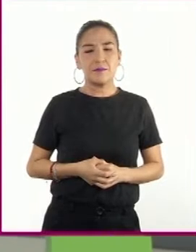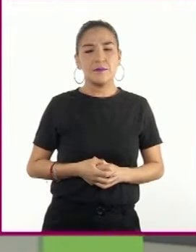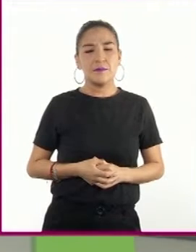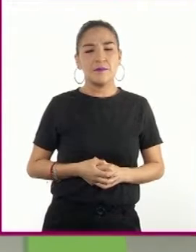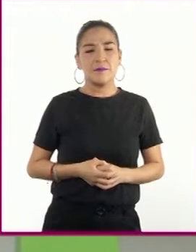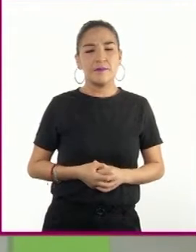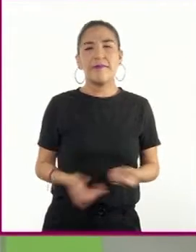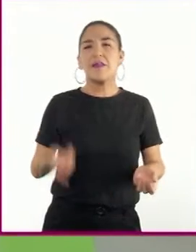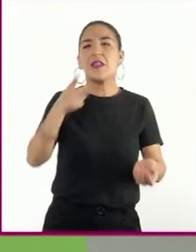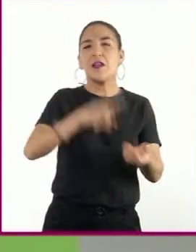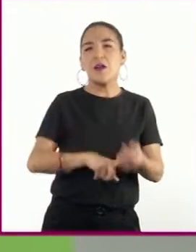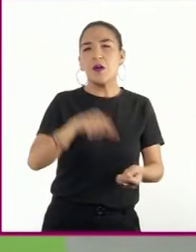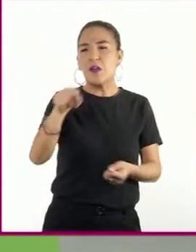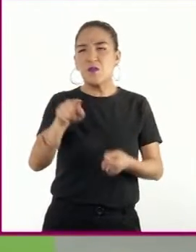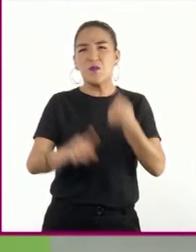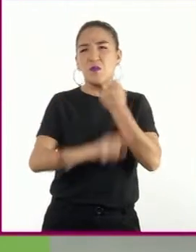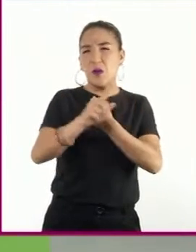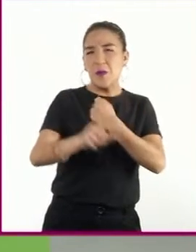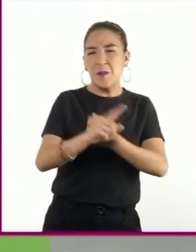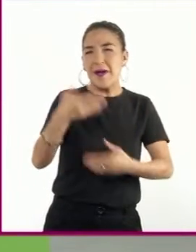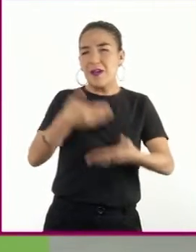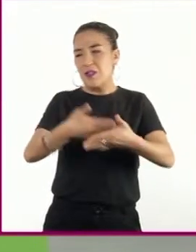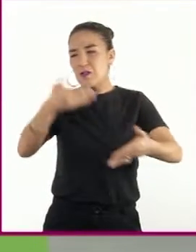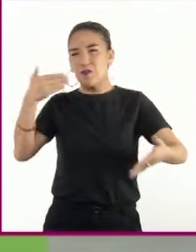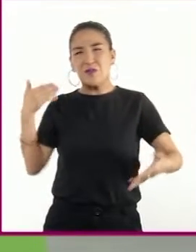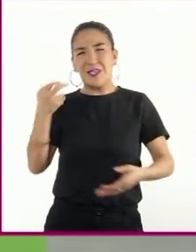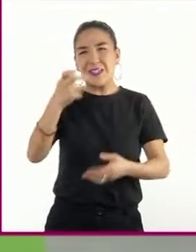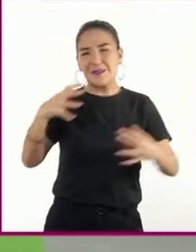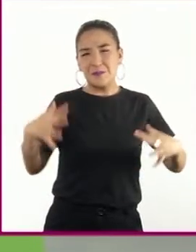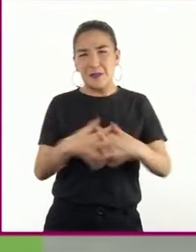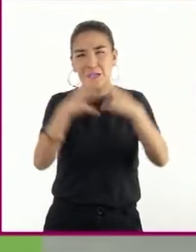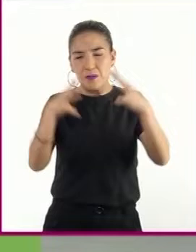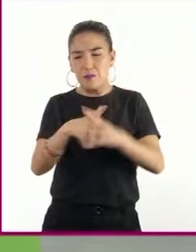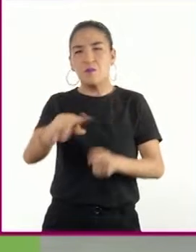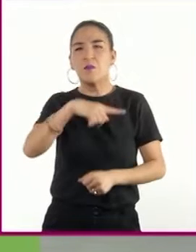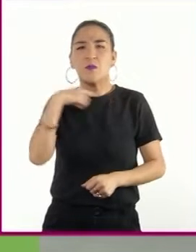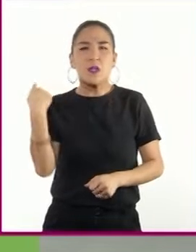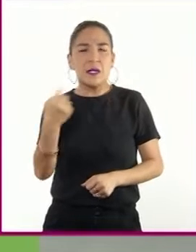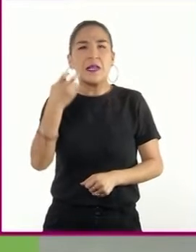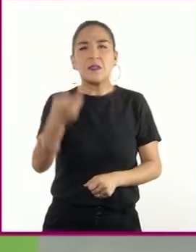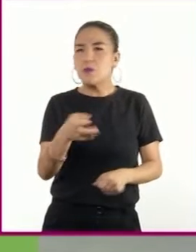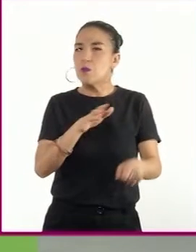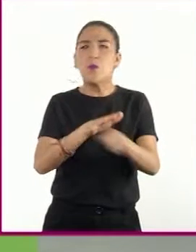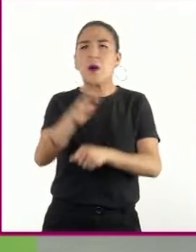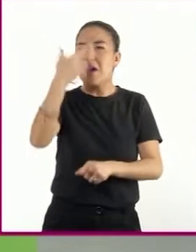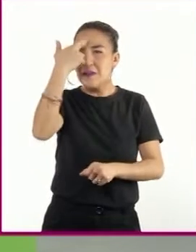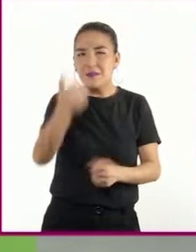los acontecimientos que provocaron la derrota de las potencias del eje?